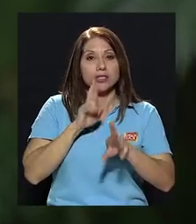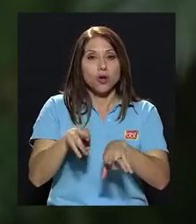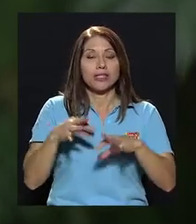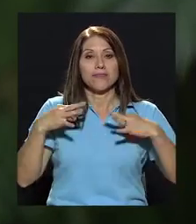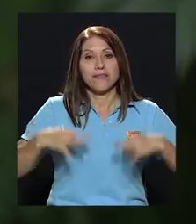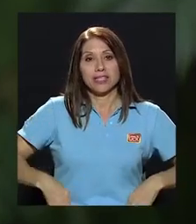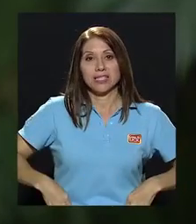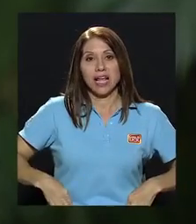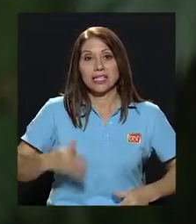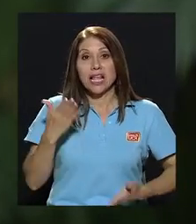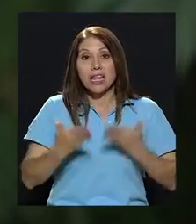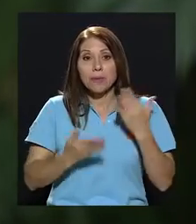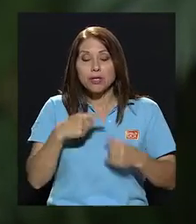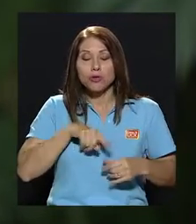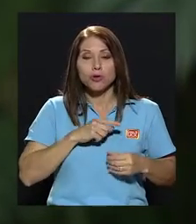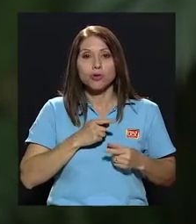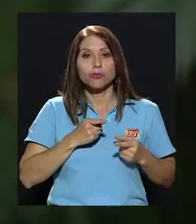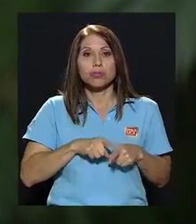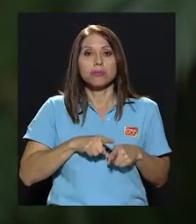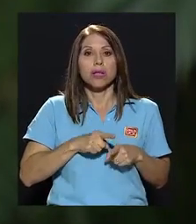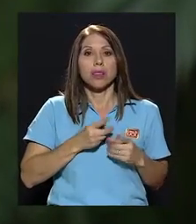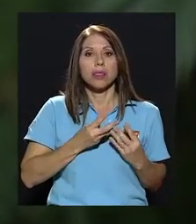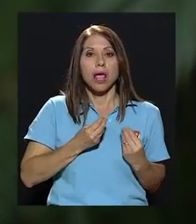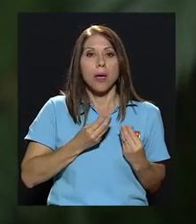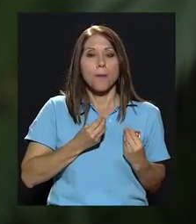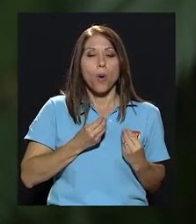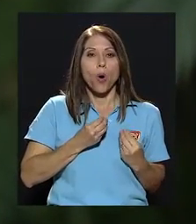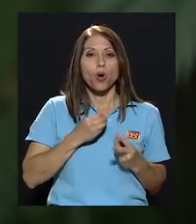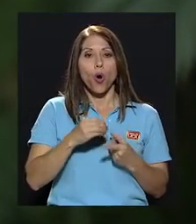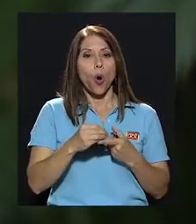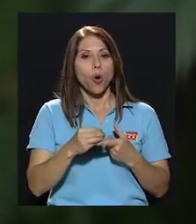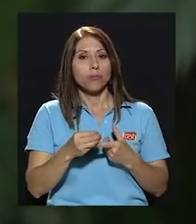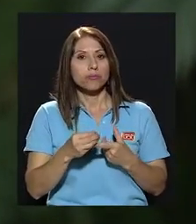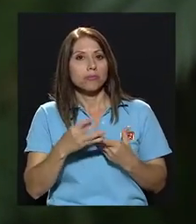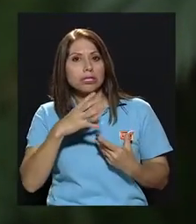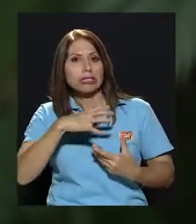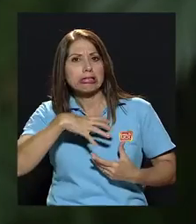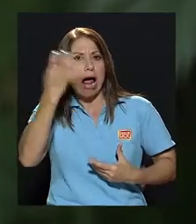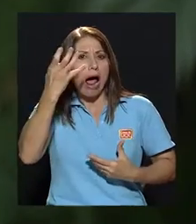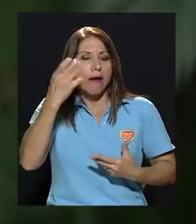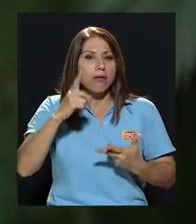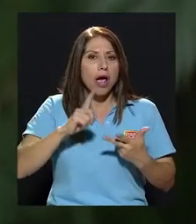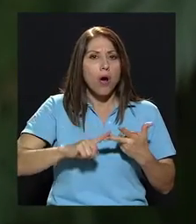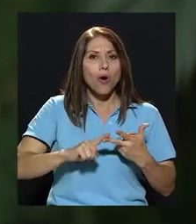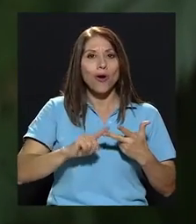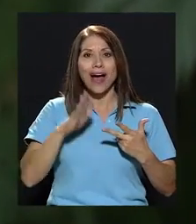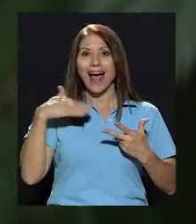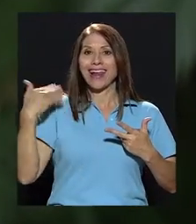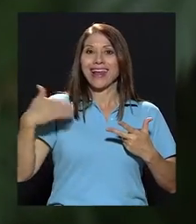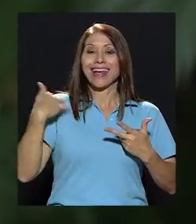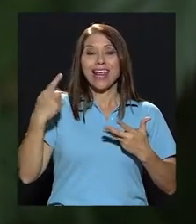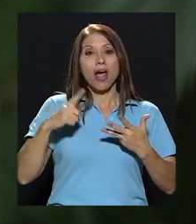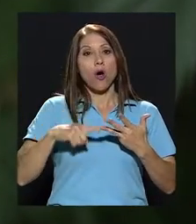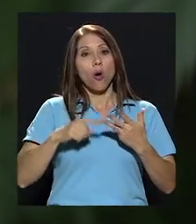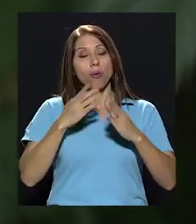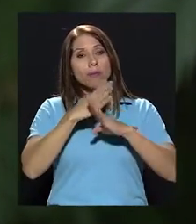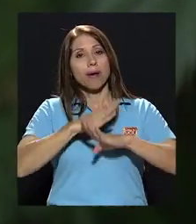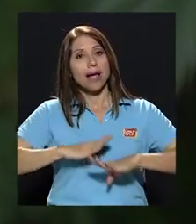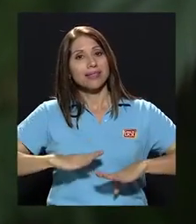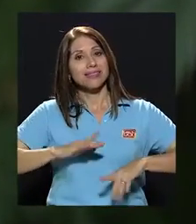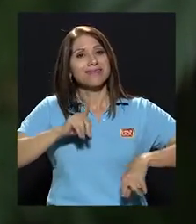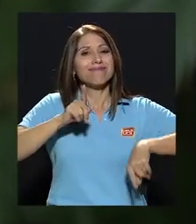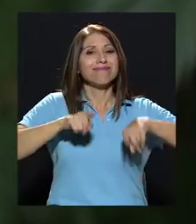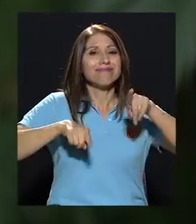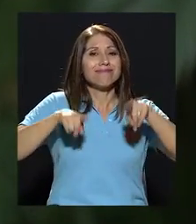haber reaccionado con temor, con rabia, con mucha alegría, con mucha paz.